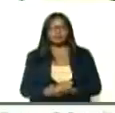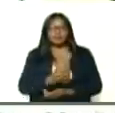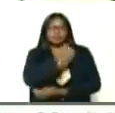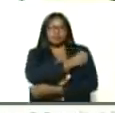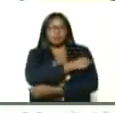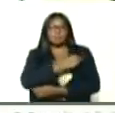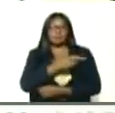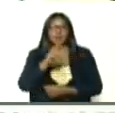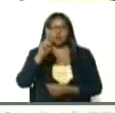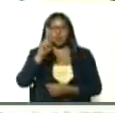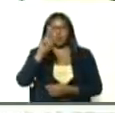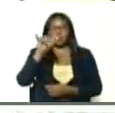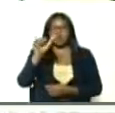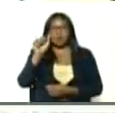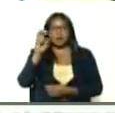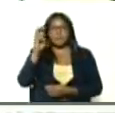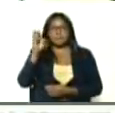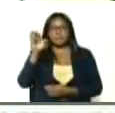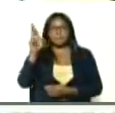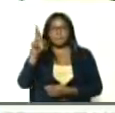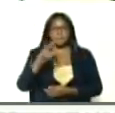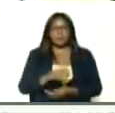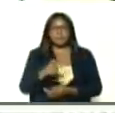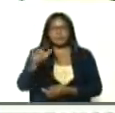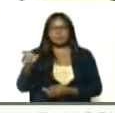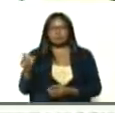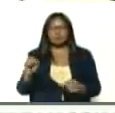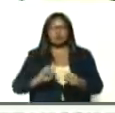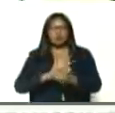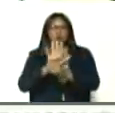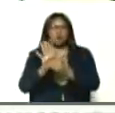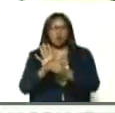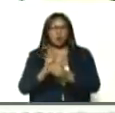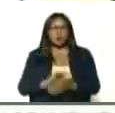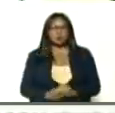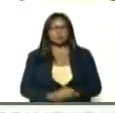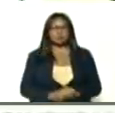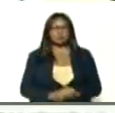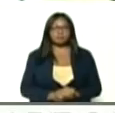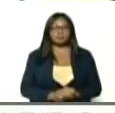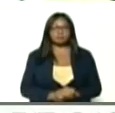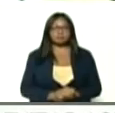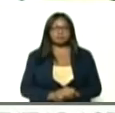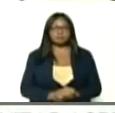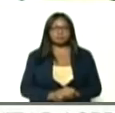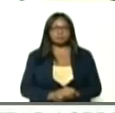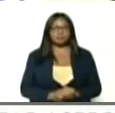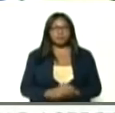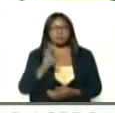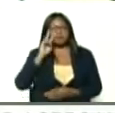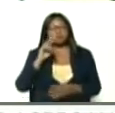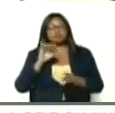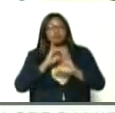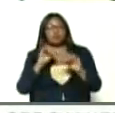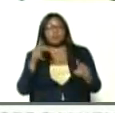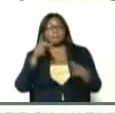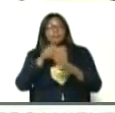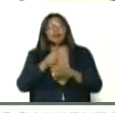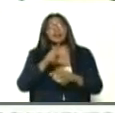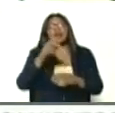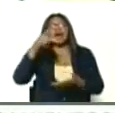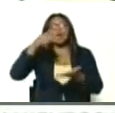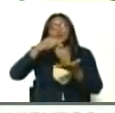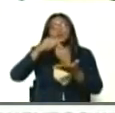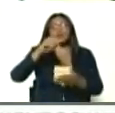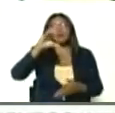de Uyapar, para pacientes, con COVID, leves y moderados, allá debe llegar, el Carbativir,